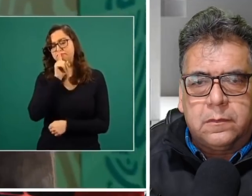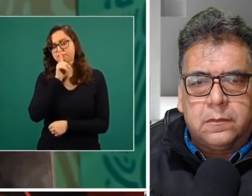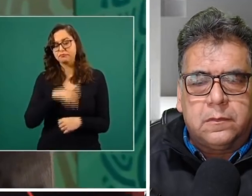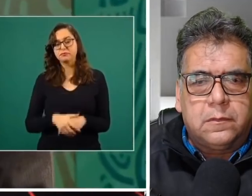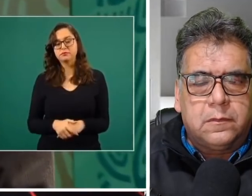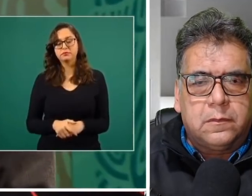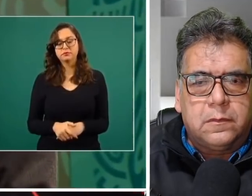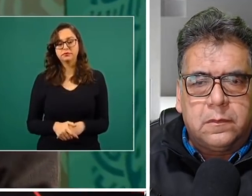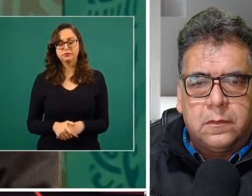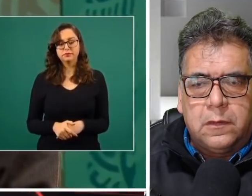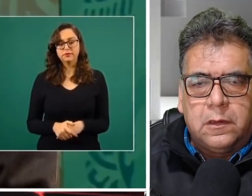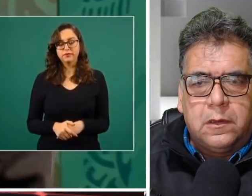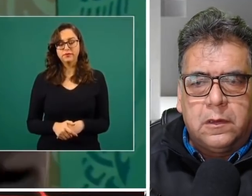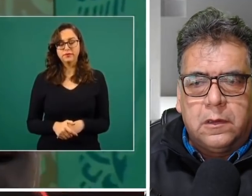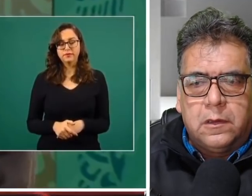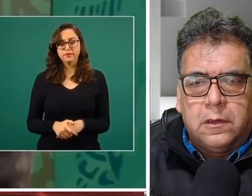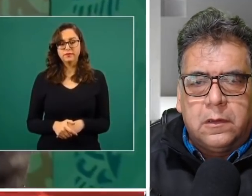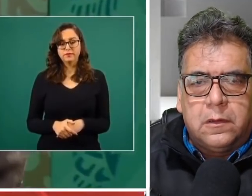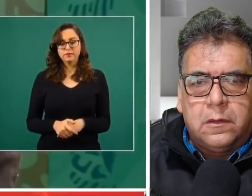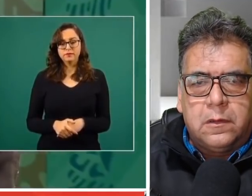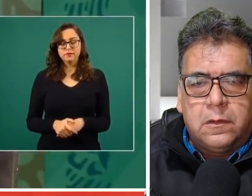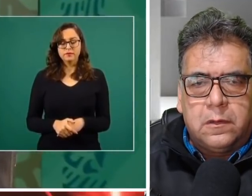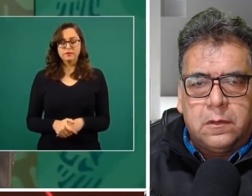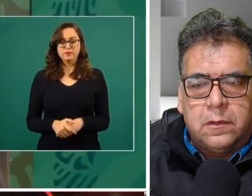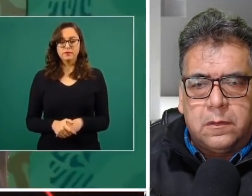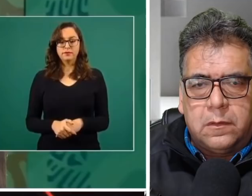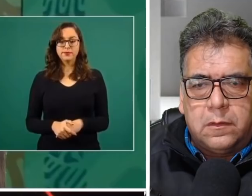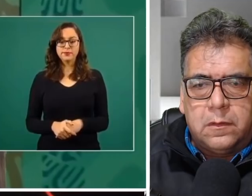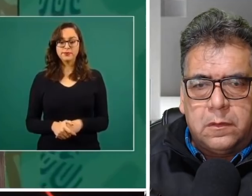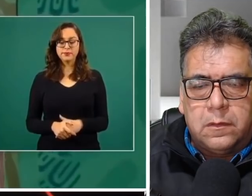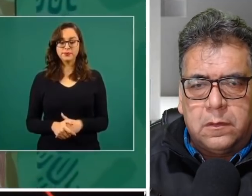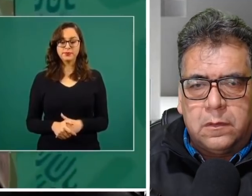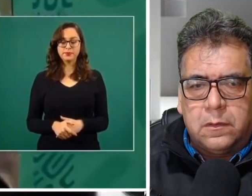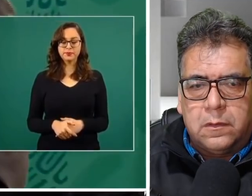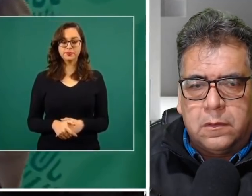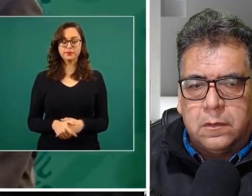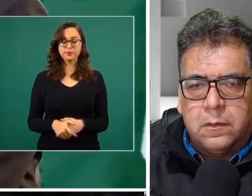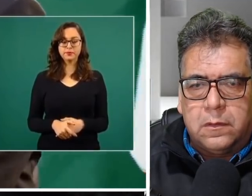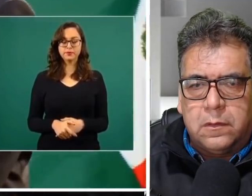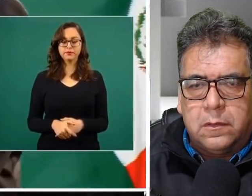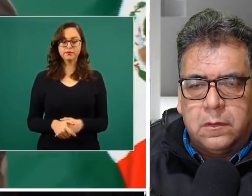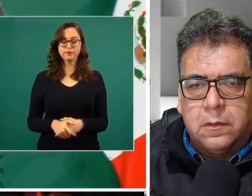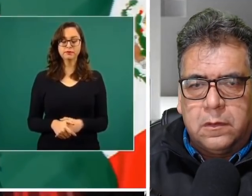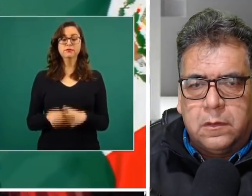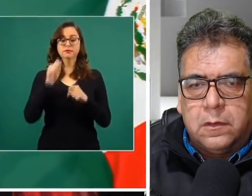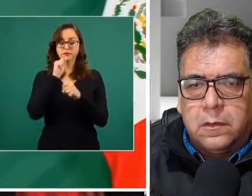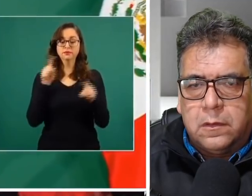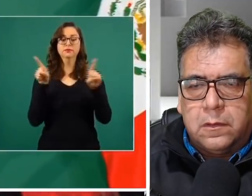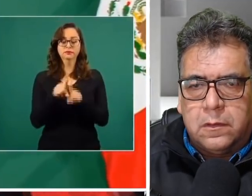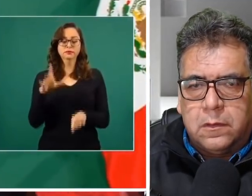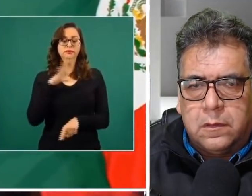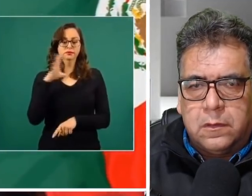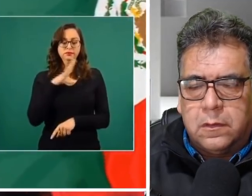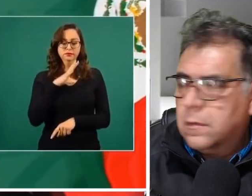y también existe la Fiscalía Anticorrupción,